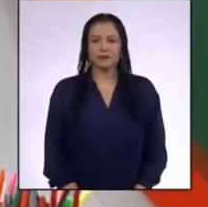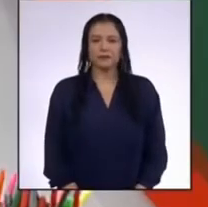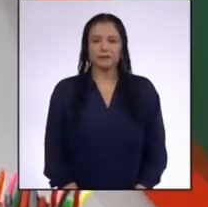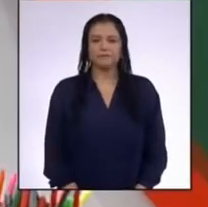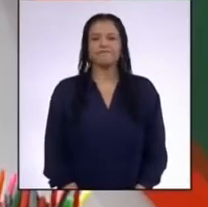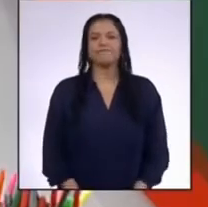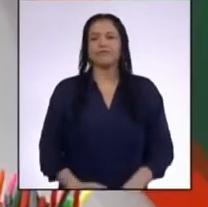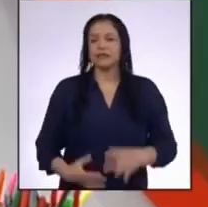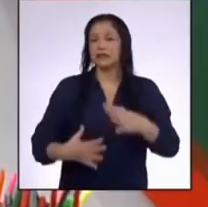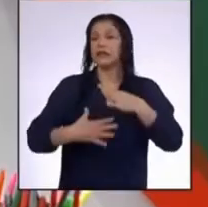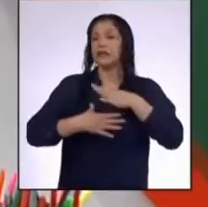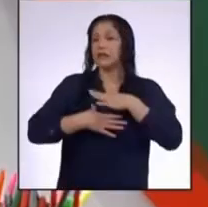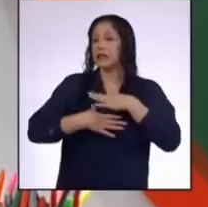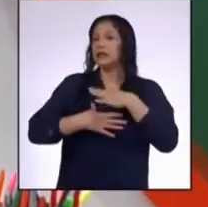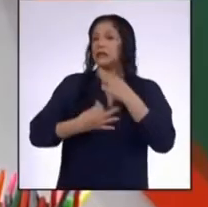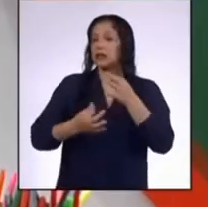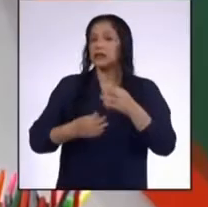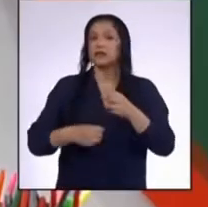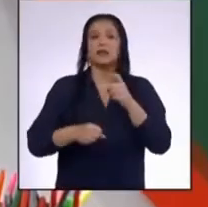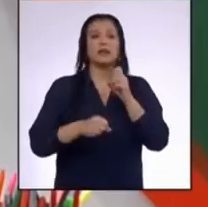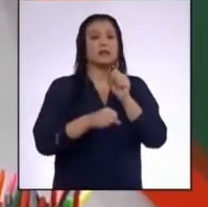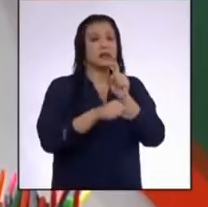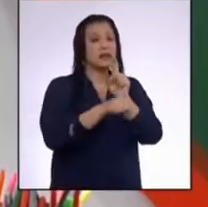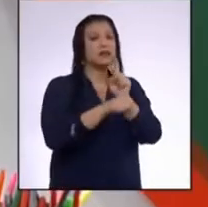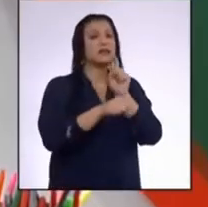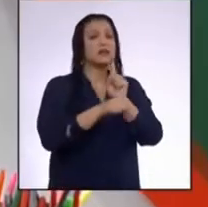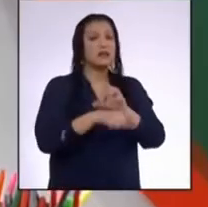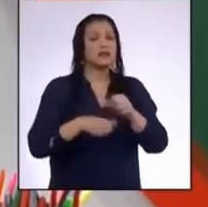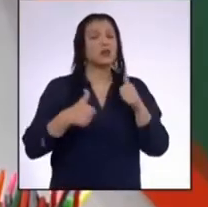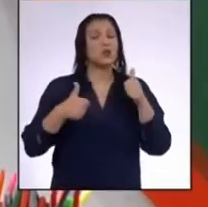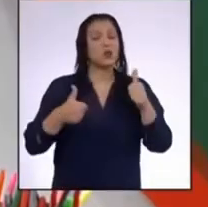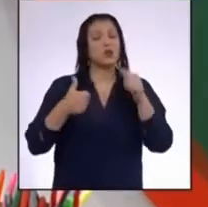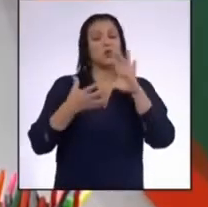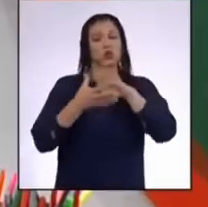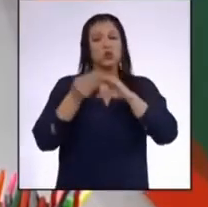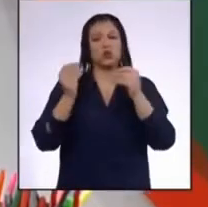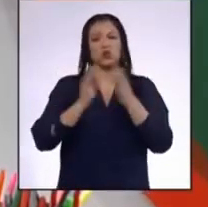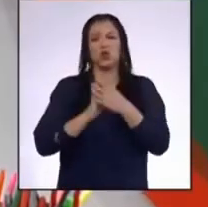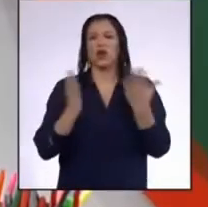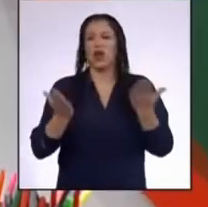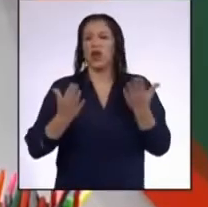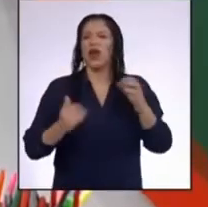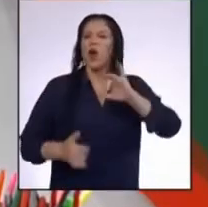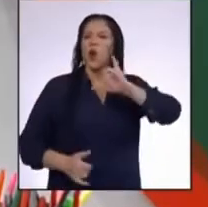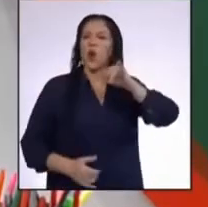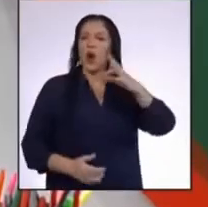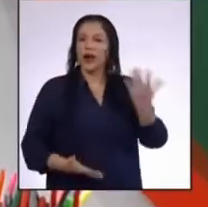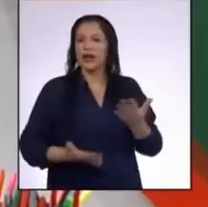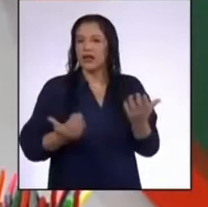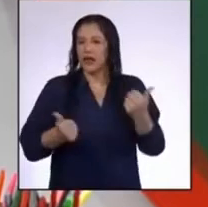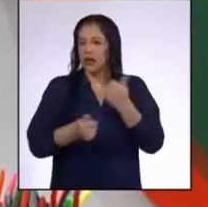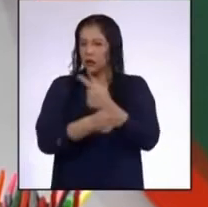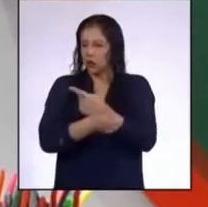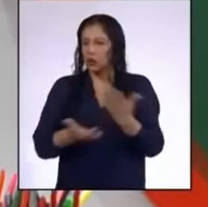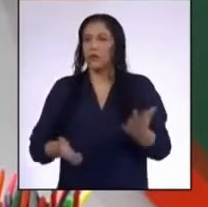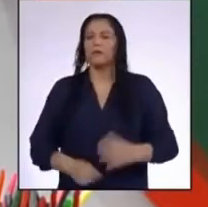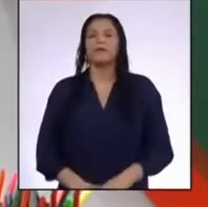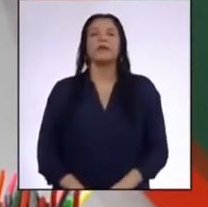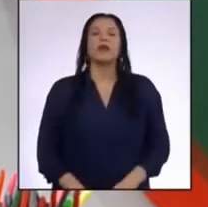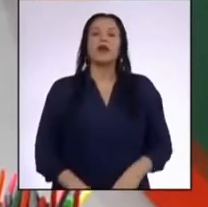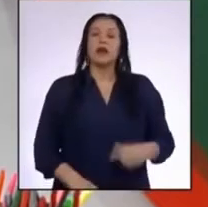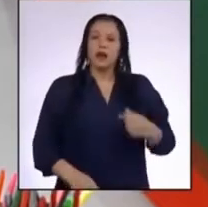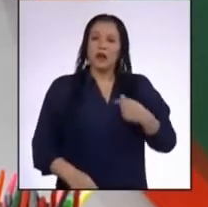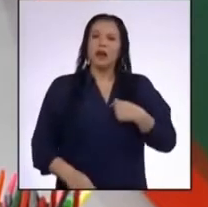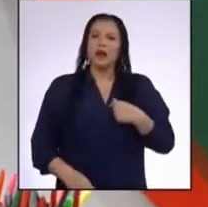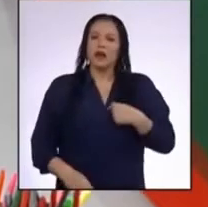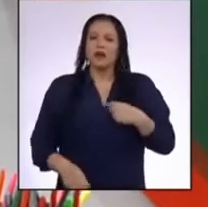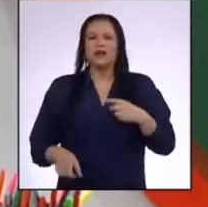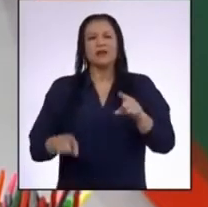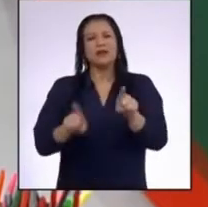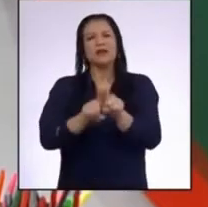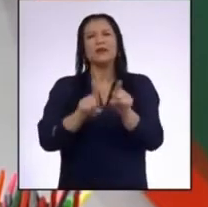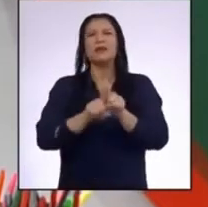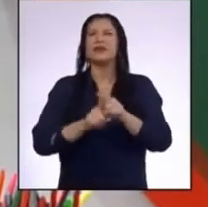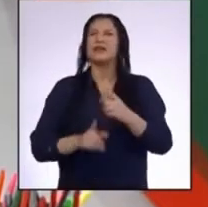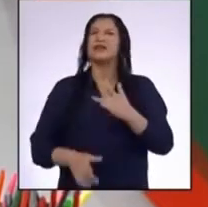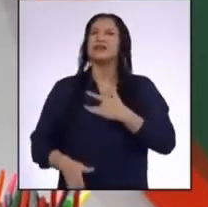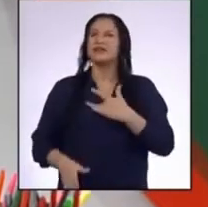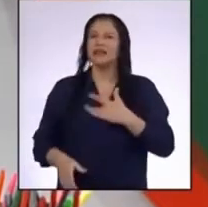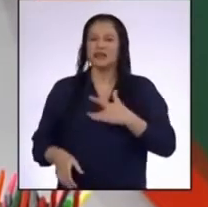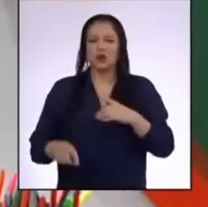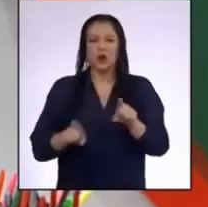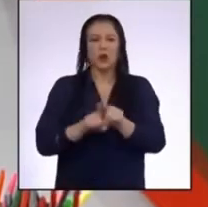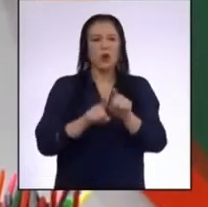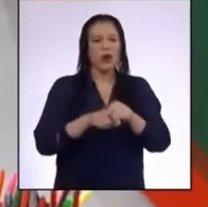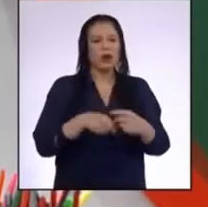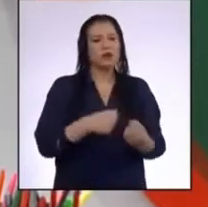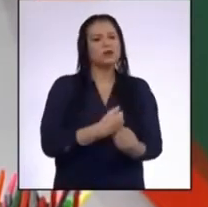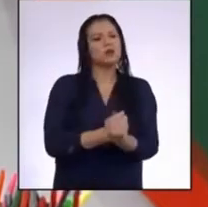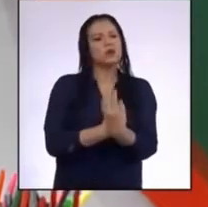Qué interesante y eleccionadora la historia de Joaquín Que es de cangallo, qué lindo De hecho, también me estuve sintiendo como él Y sus